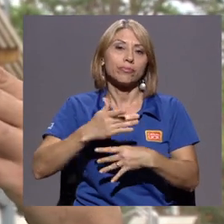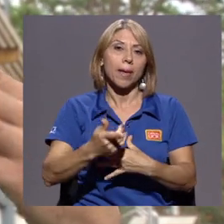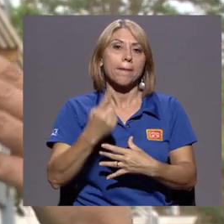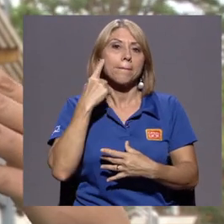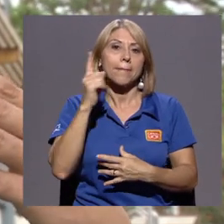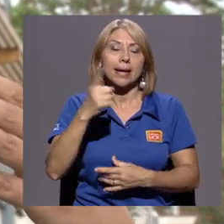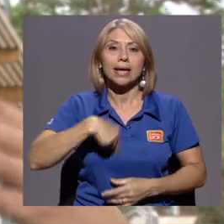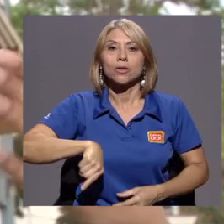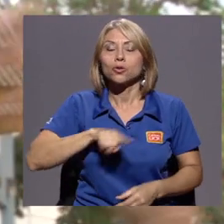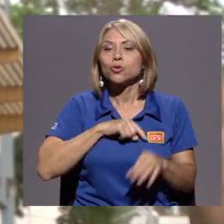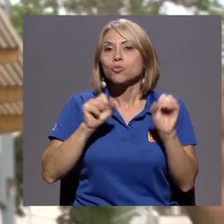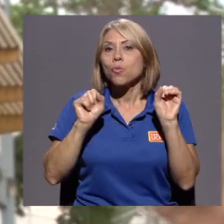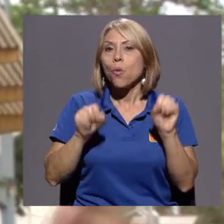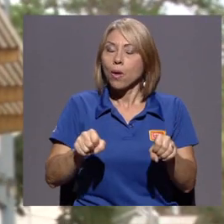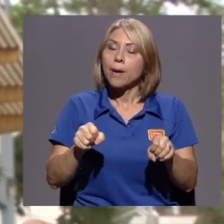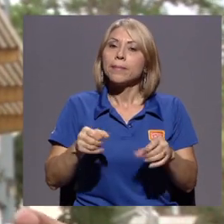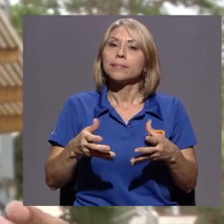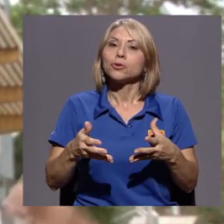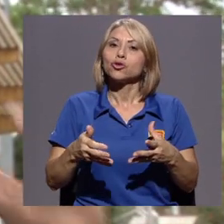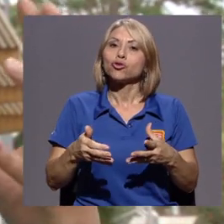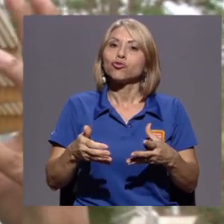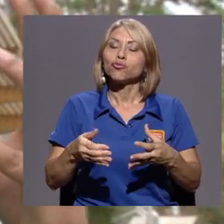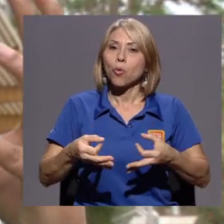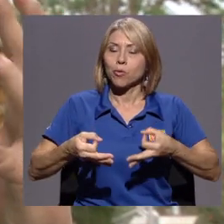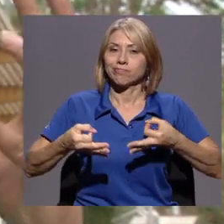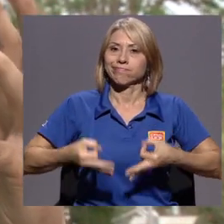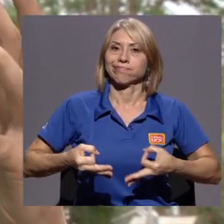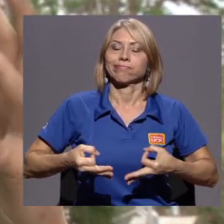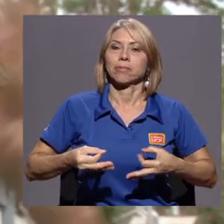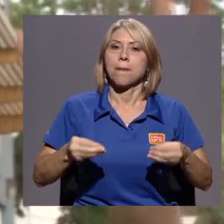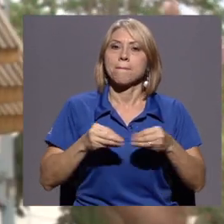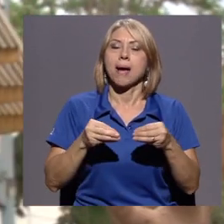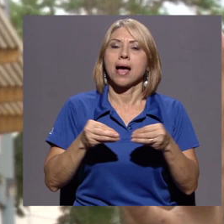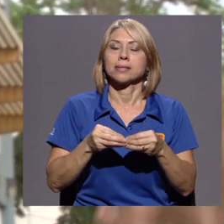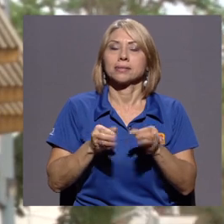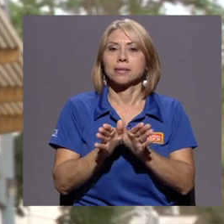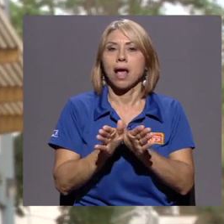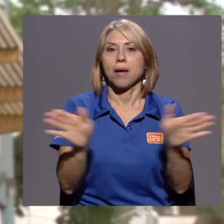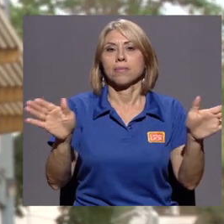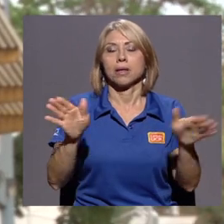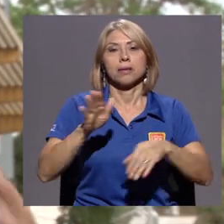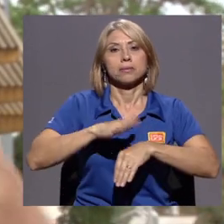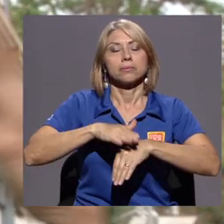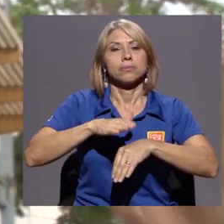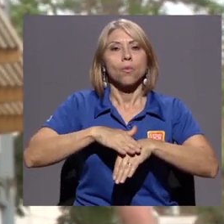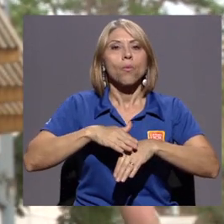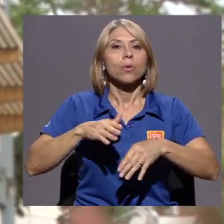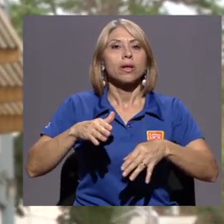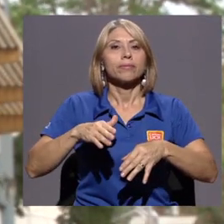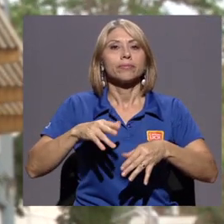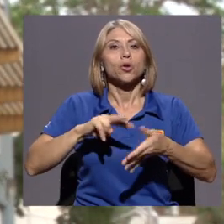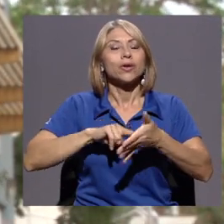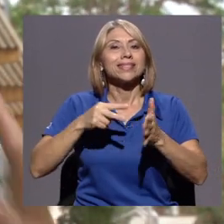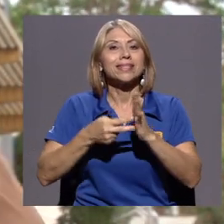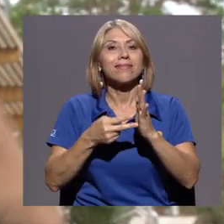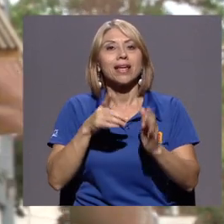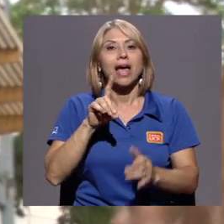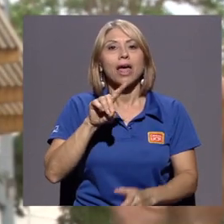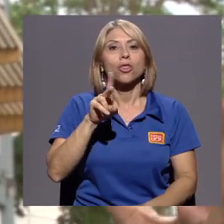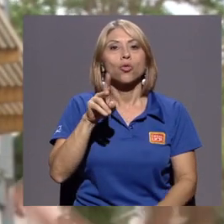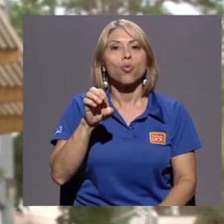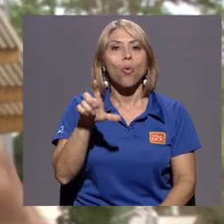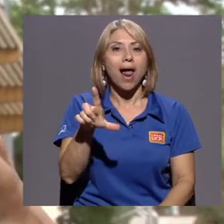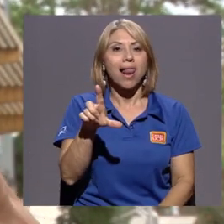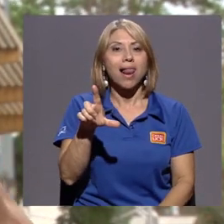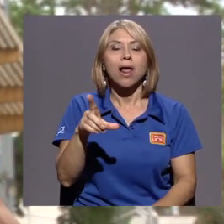podemos tomar una posición un poco más amplia con respecto a lo que trata dual, cuál